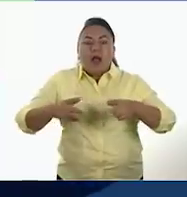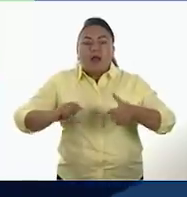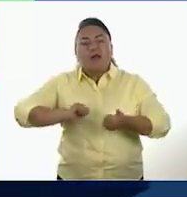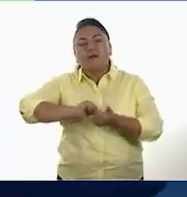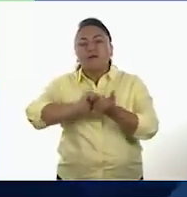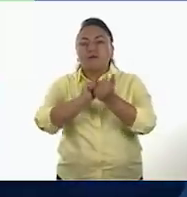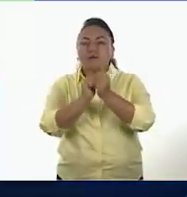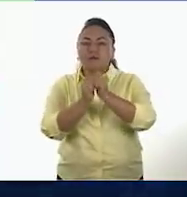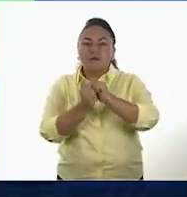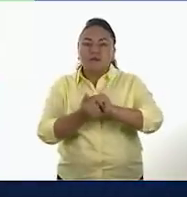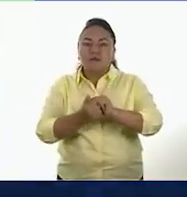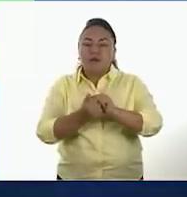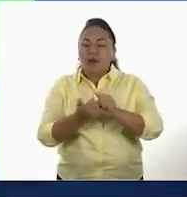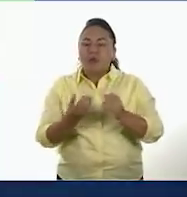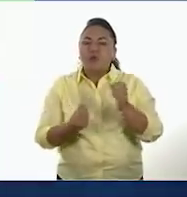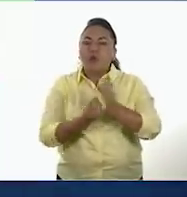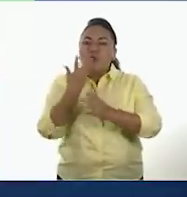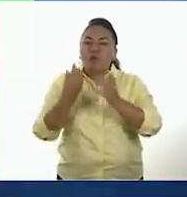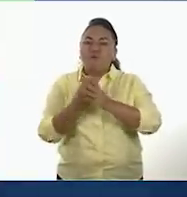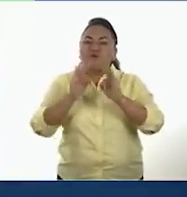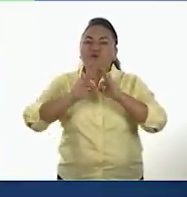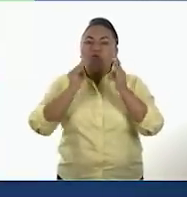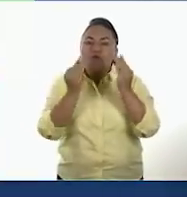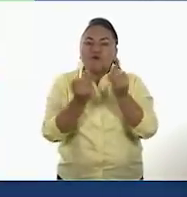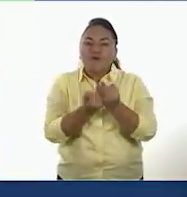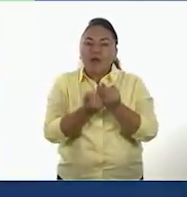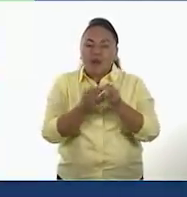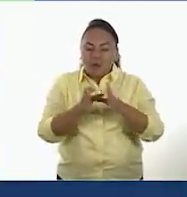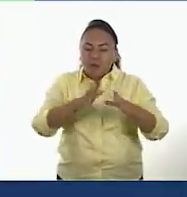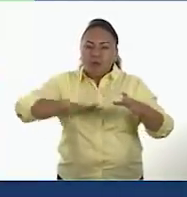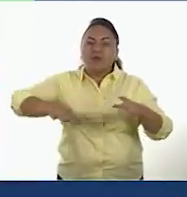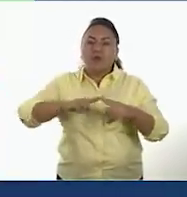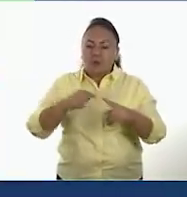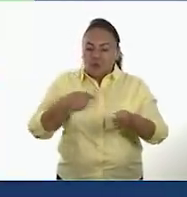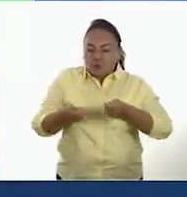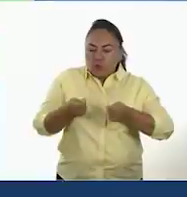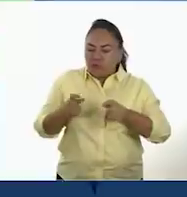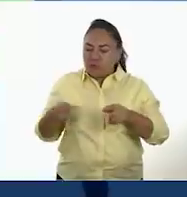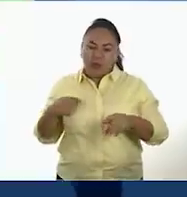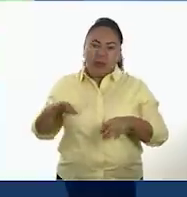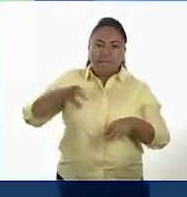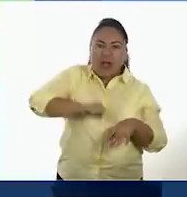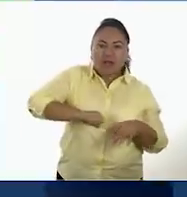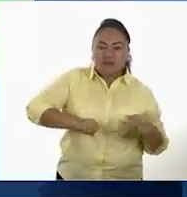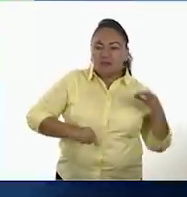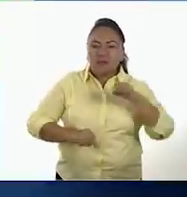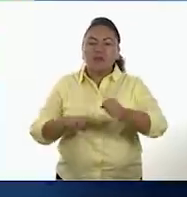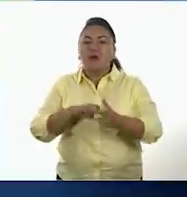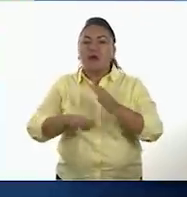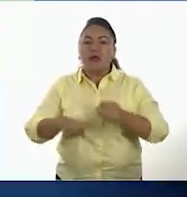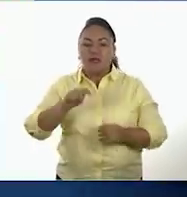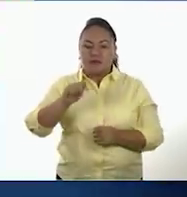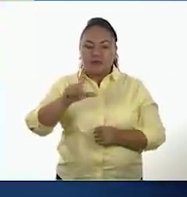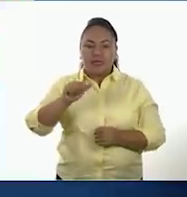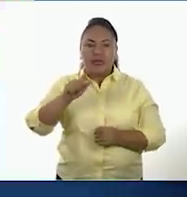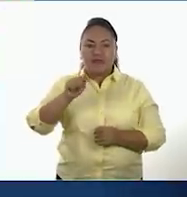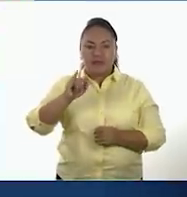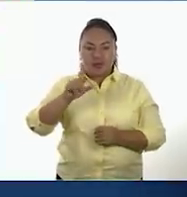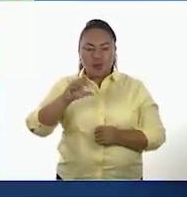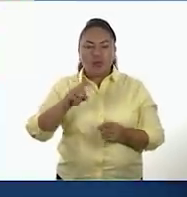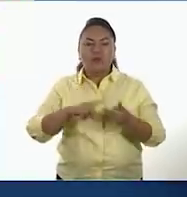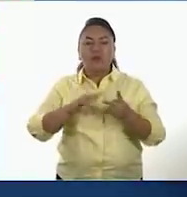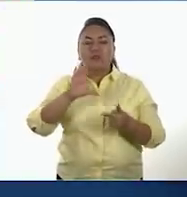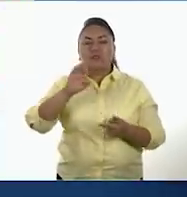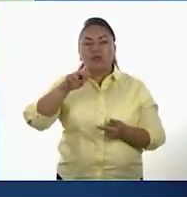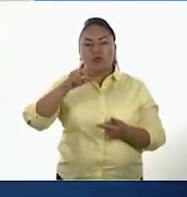generaran nuevos procesos sociales, como el dominio de una sociedad sobre otra, como fue el caso de Tlatilco, San José Mogote